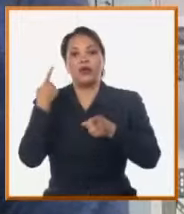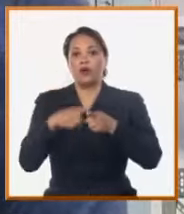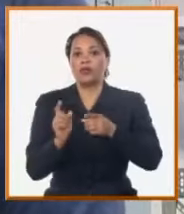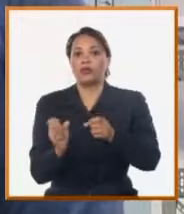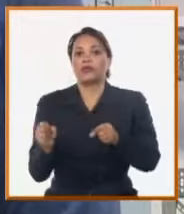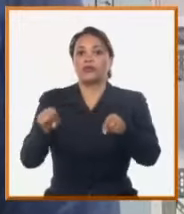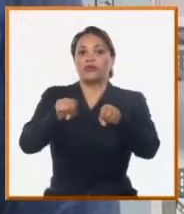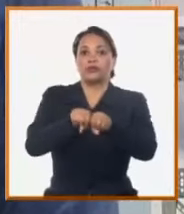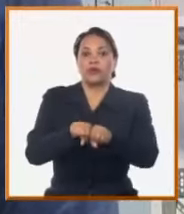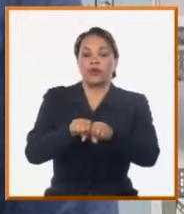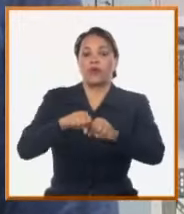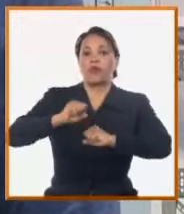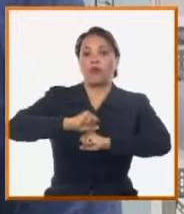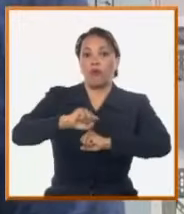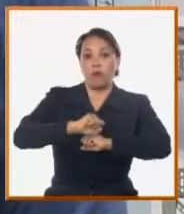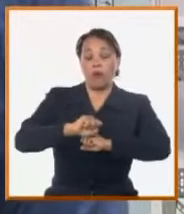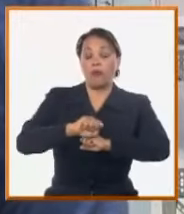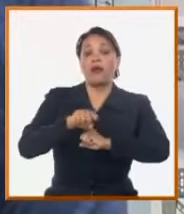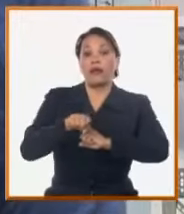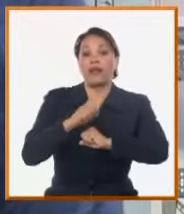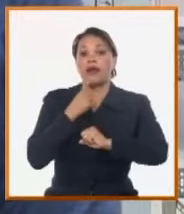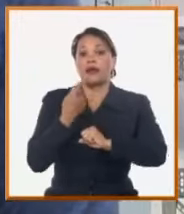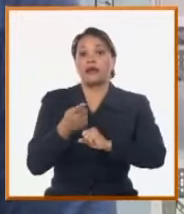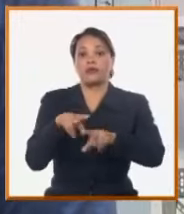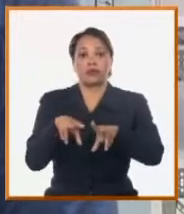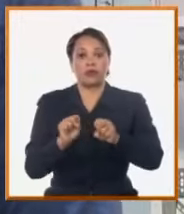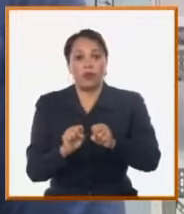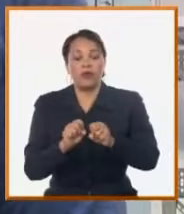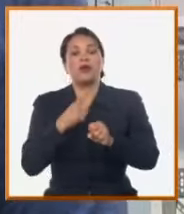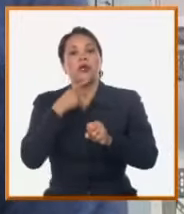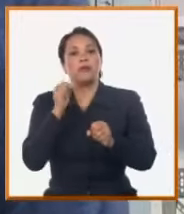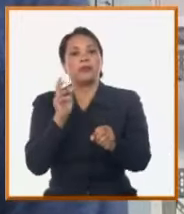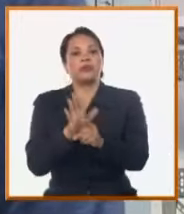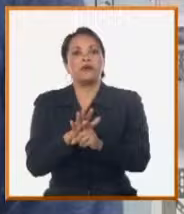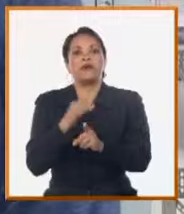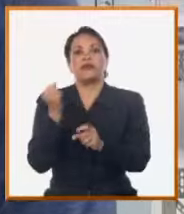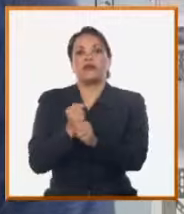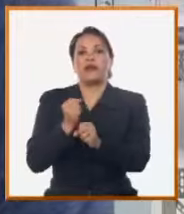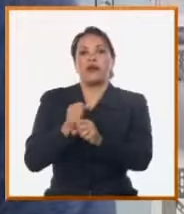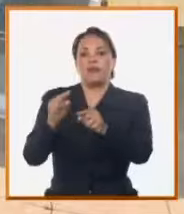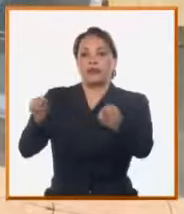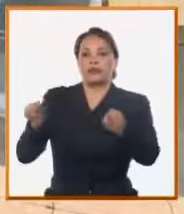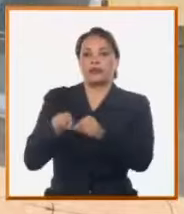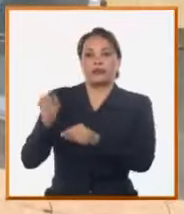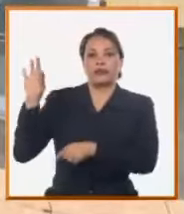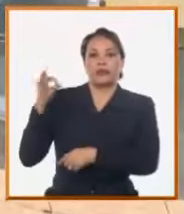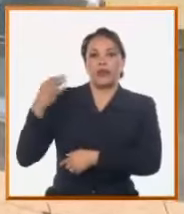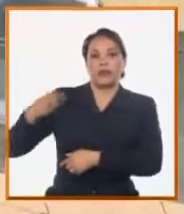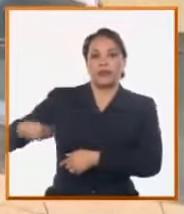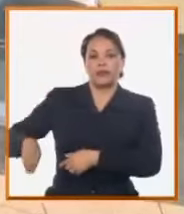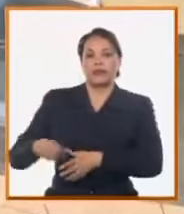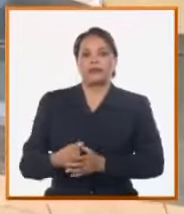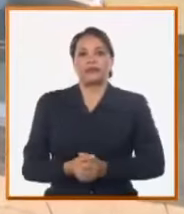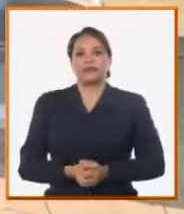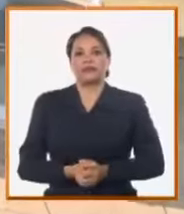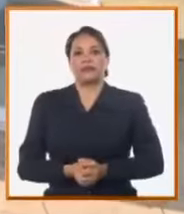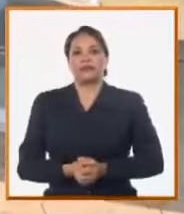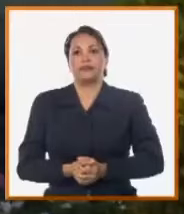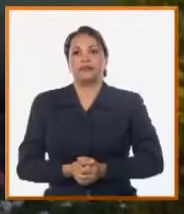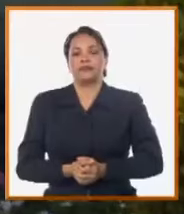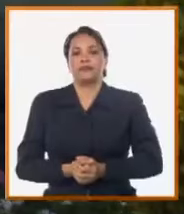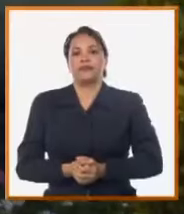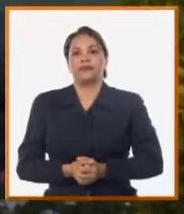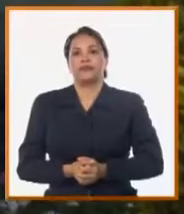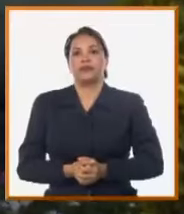traen de sostenibilidad y estamos trabajando en la reparación de los paneles para que esas bombas trabajen con eficiencia. Ante el complejo panorama con el